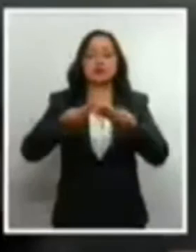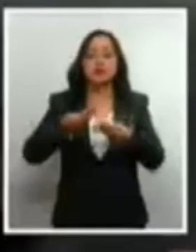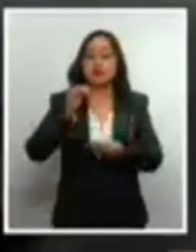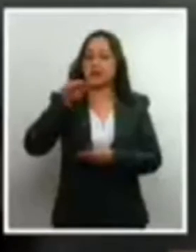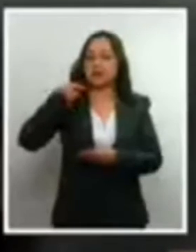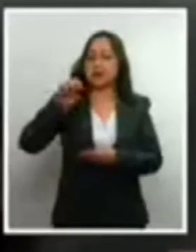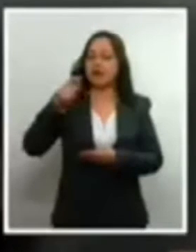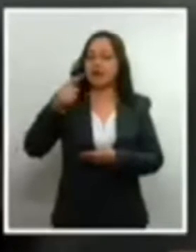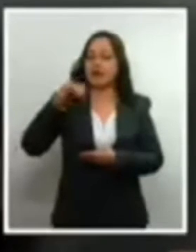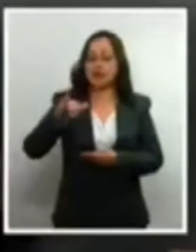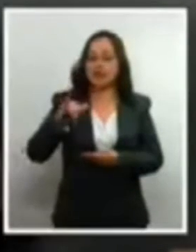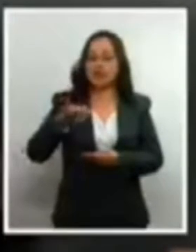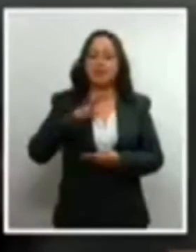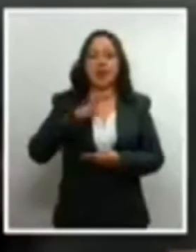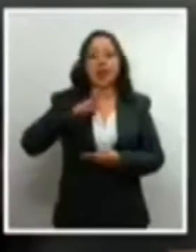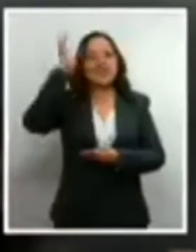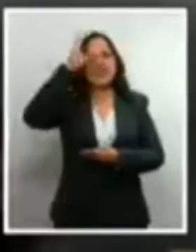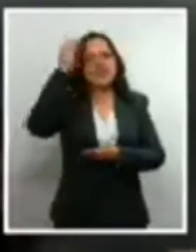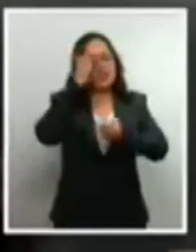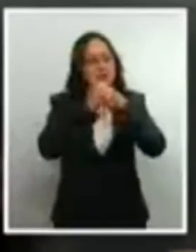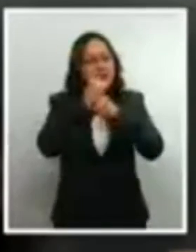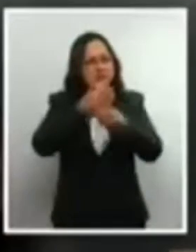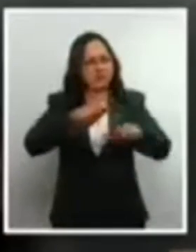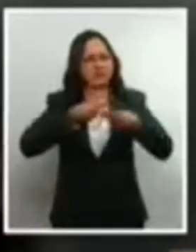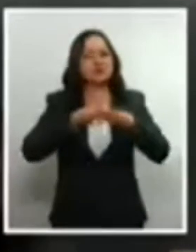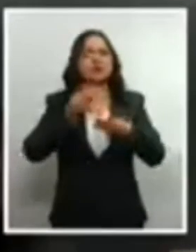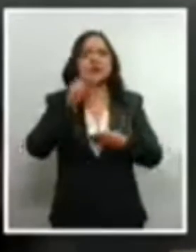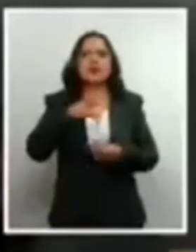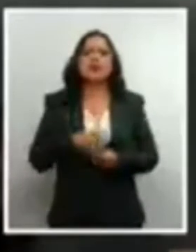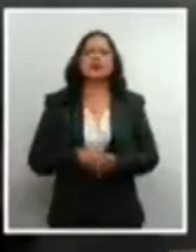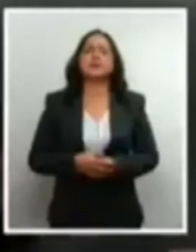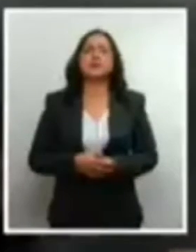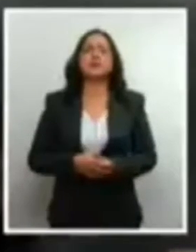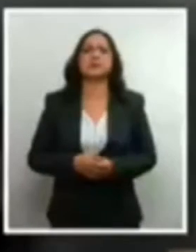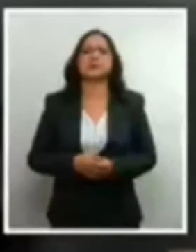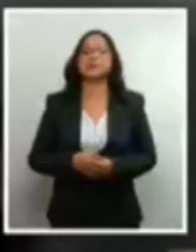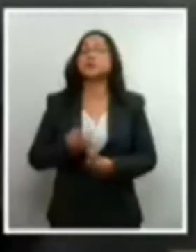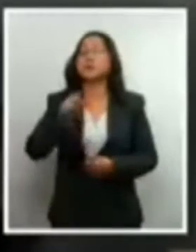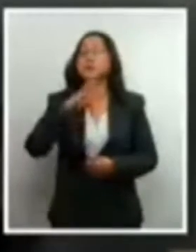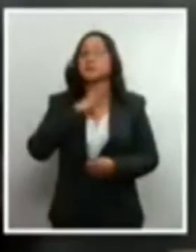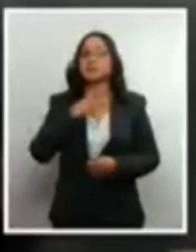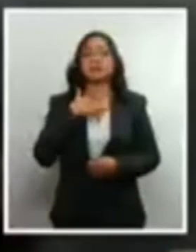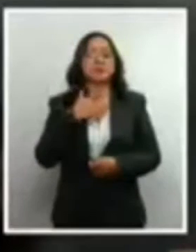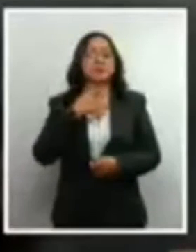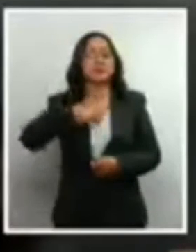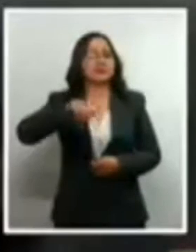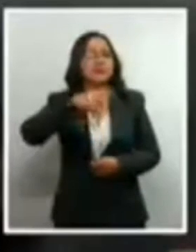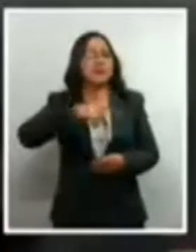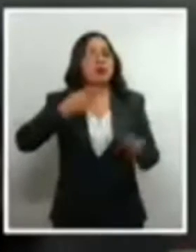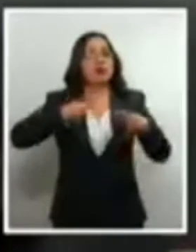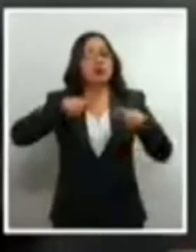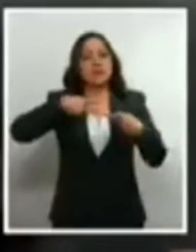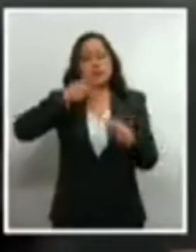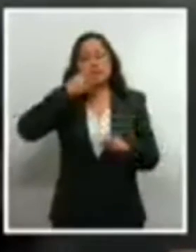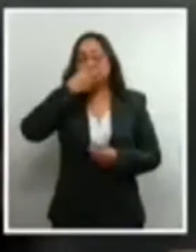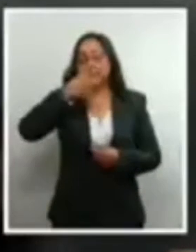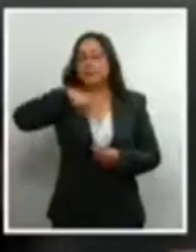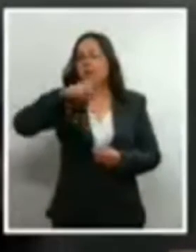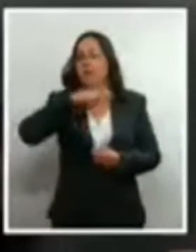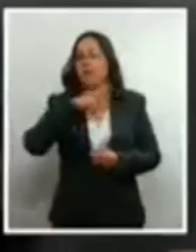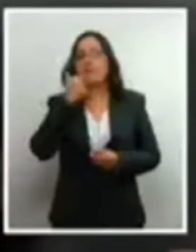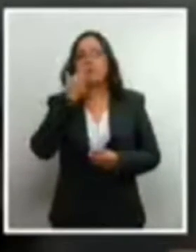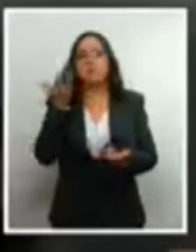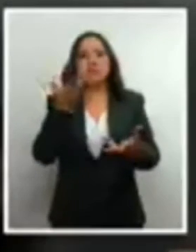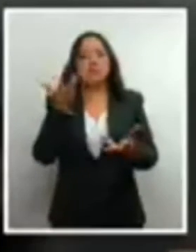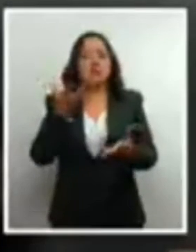y los serios estudios científicos al respecto se desprende también que, contrario a la percepción general que se pretende crear con lo que